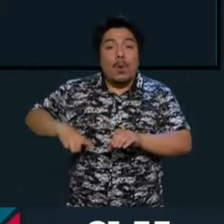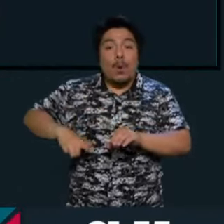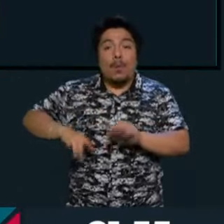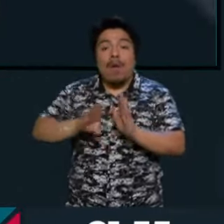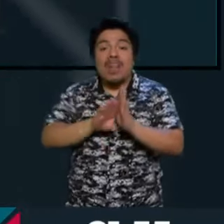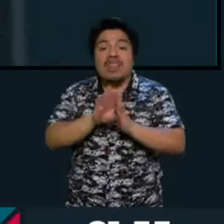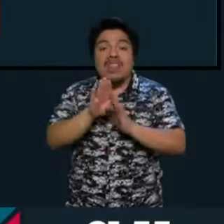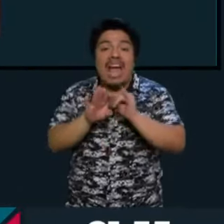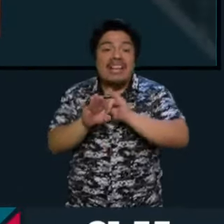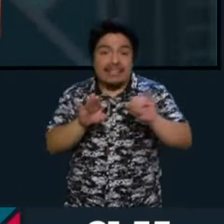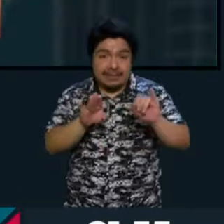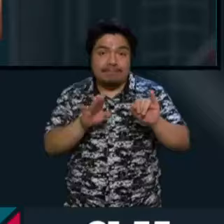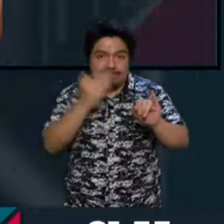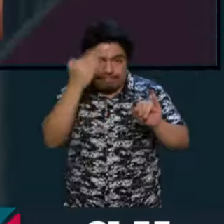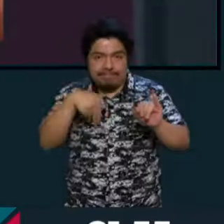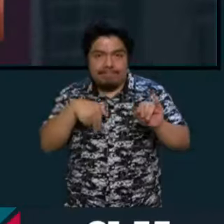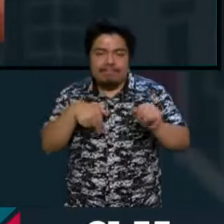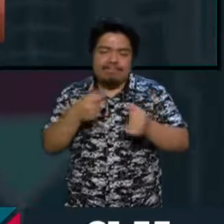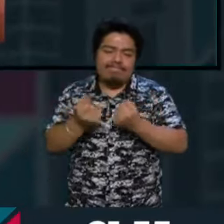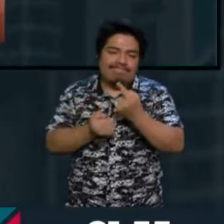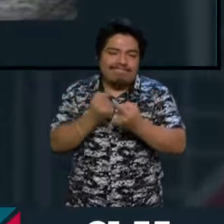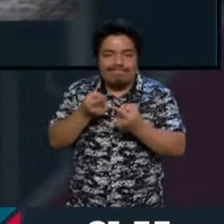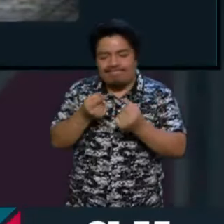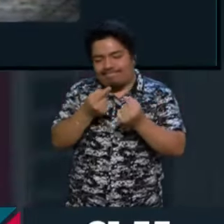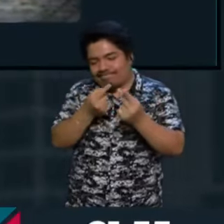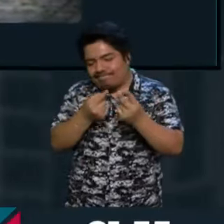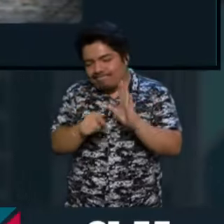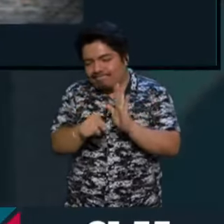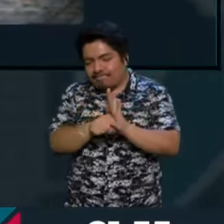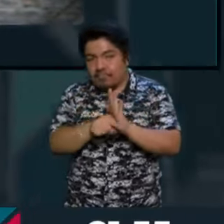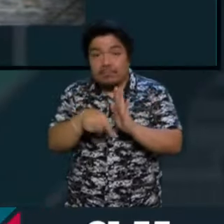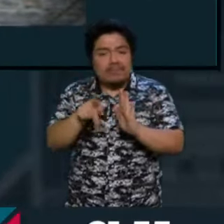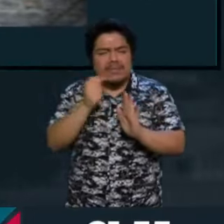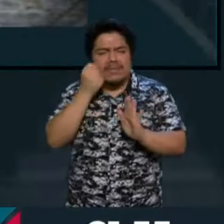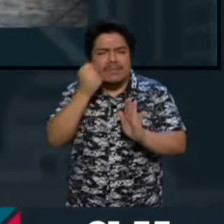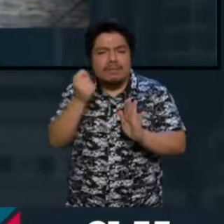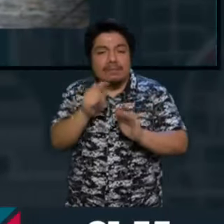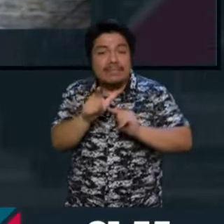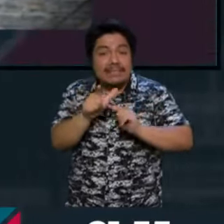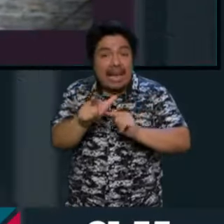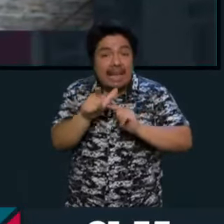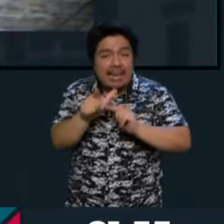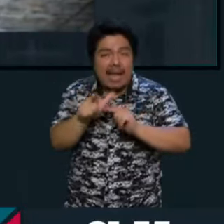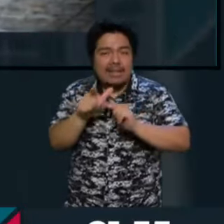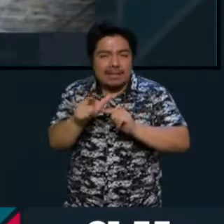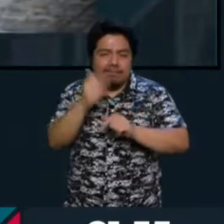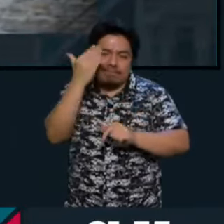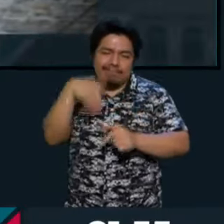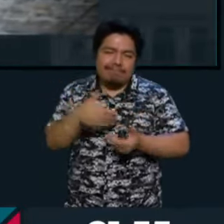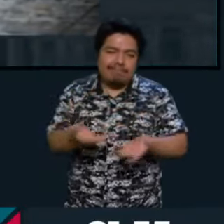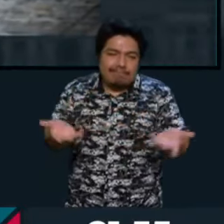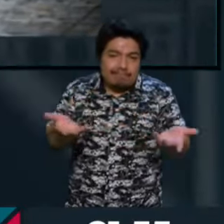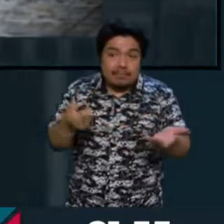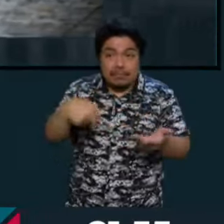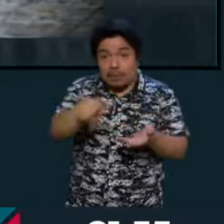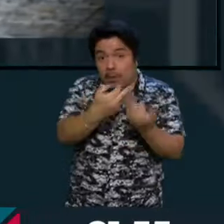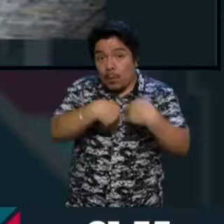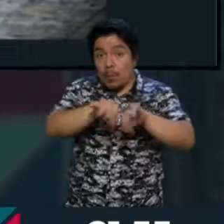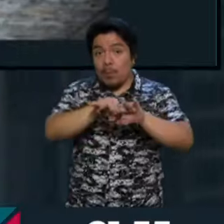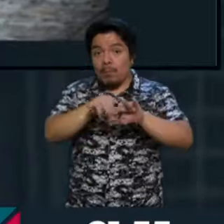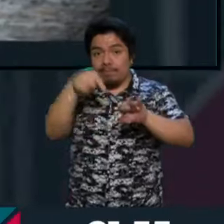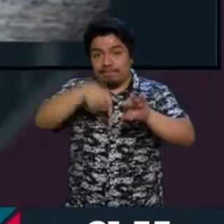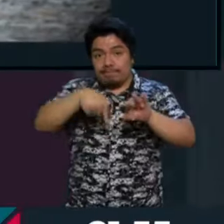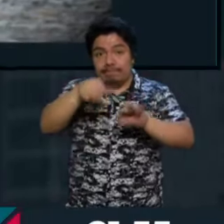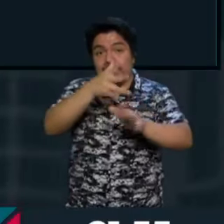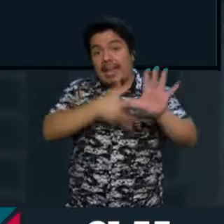progresistas, que a pesar de todos los pesares, se mantienen y existen de manera muy importante en